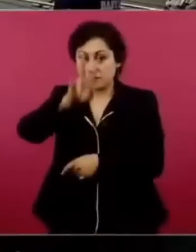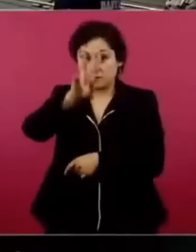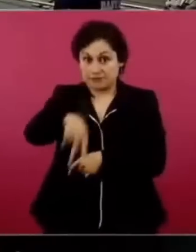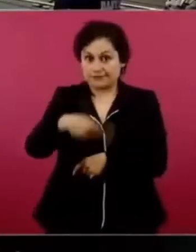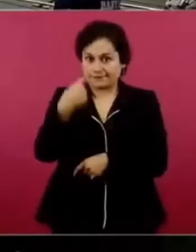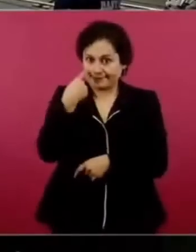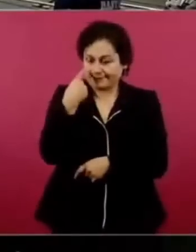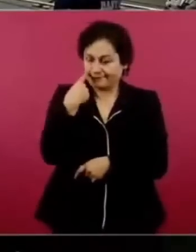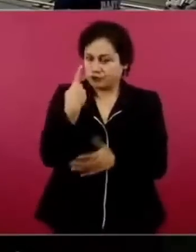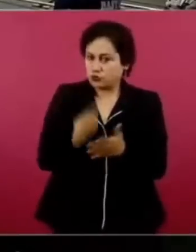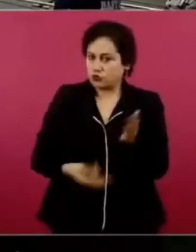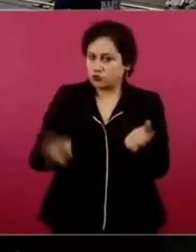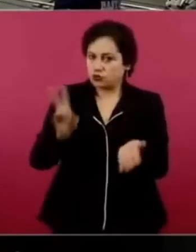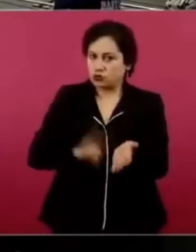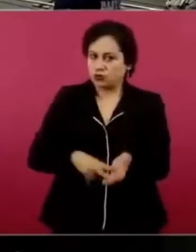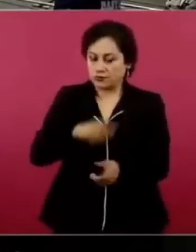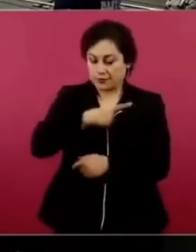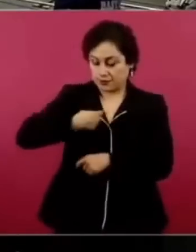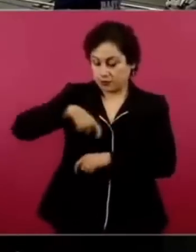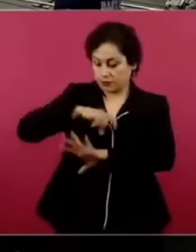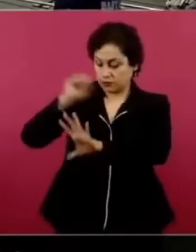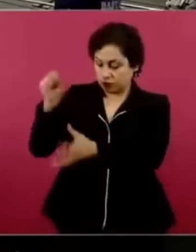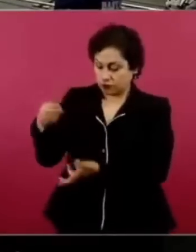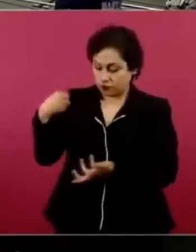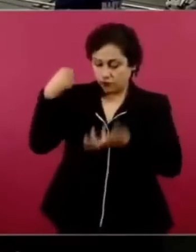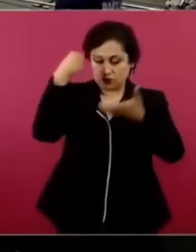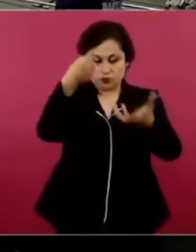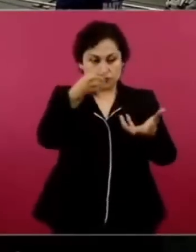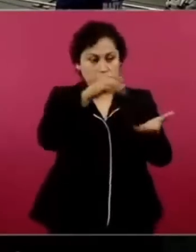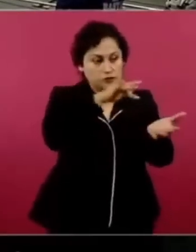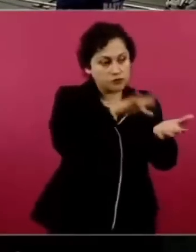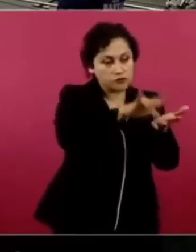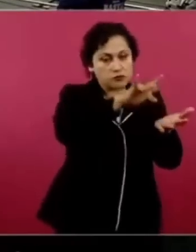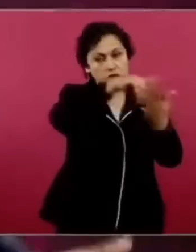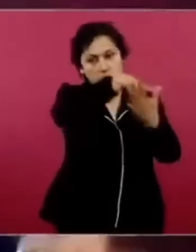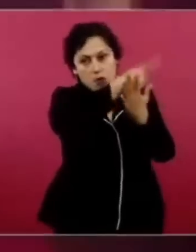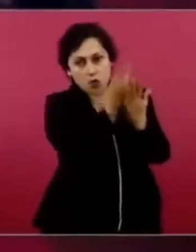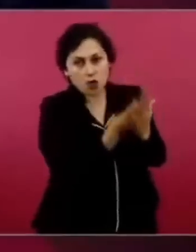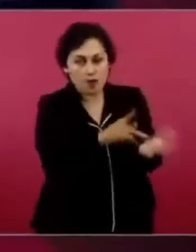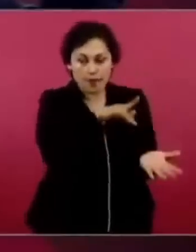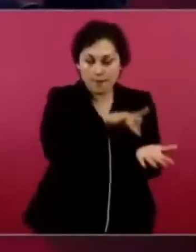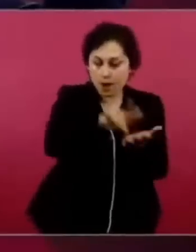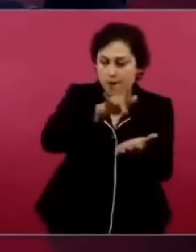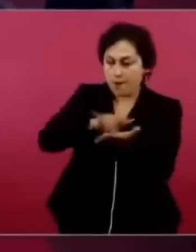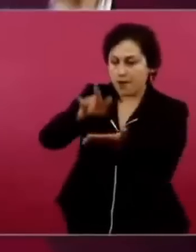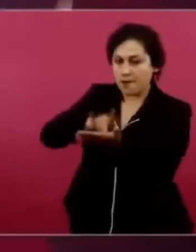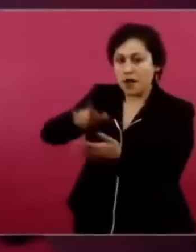nosotros, en programas de bienestar y con las remesas